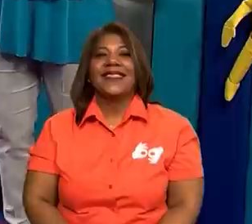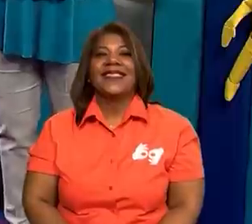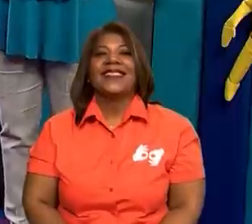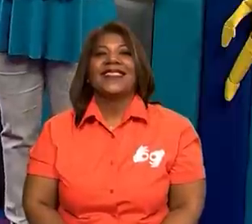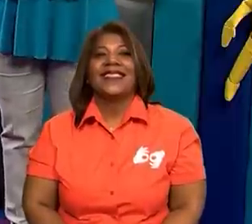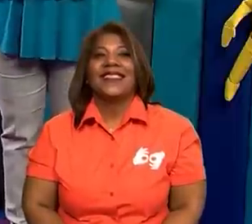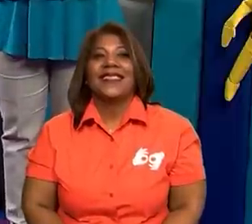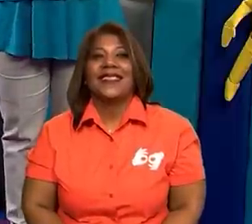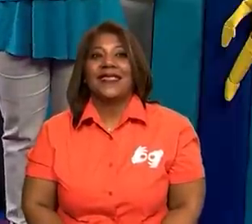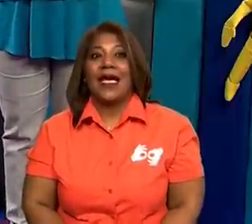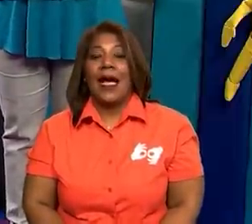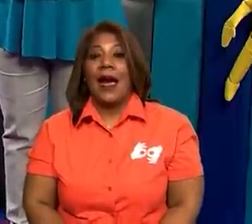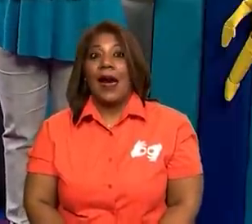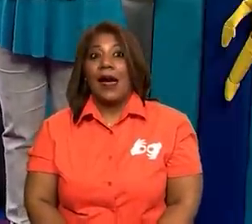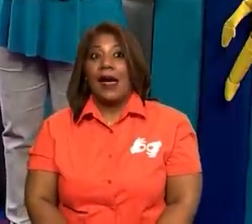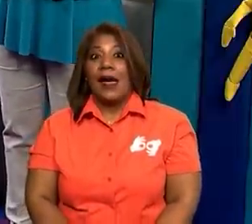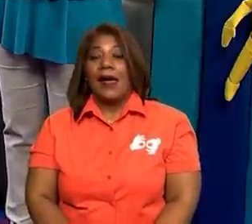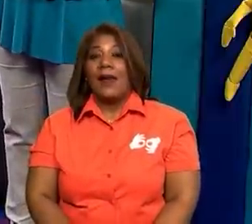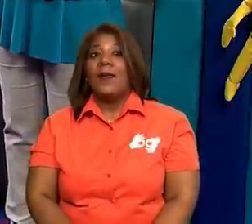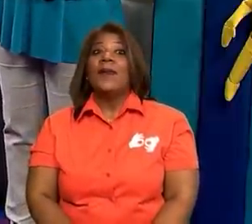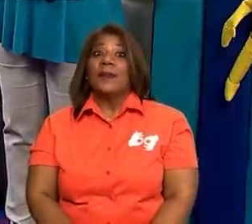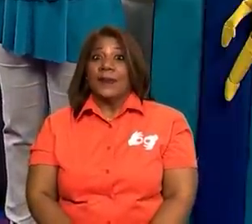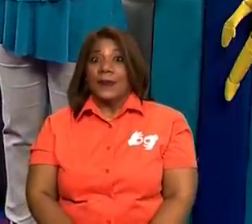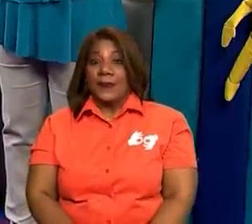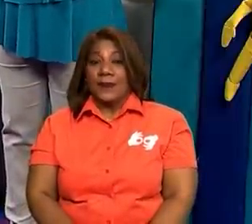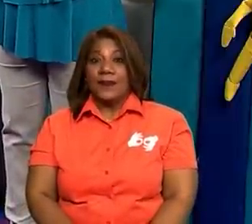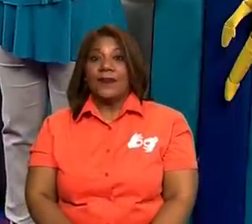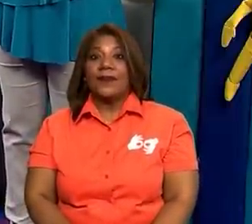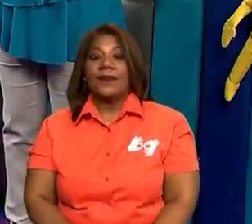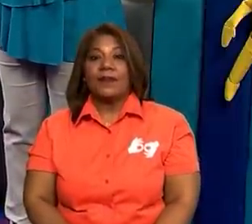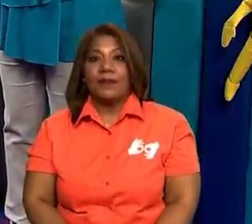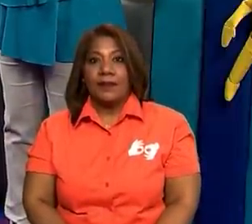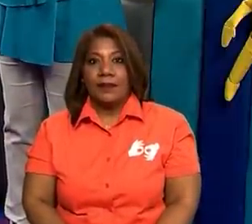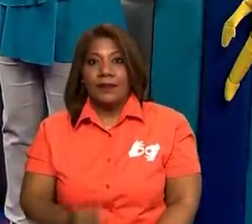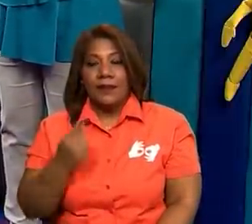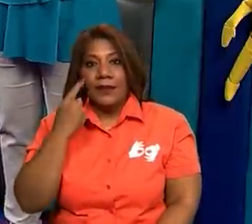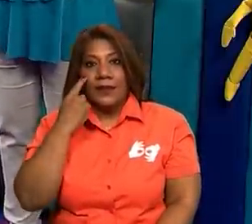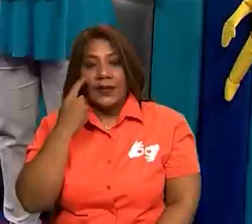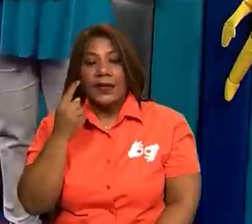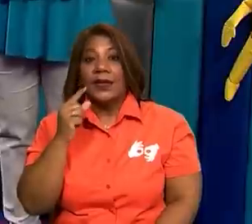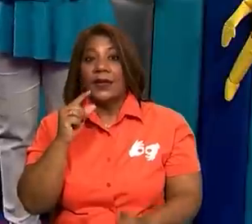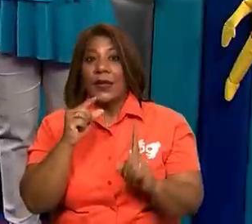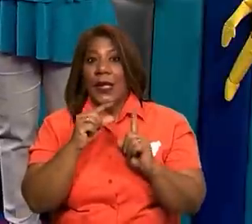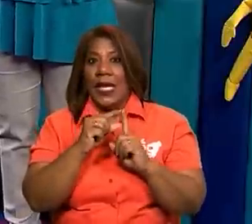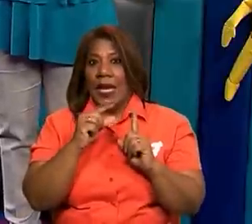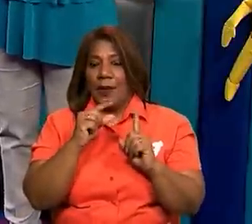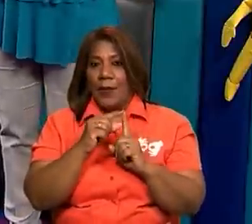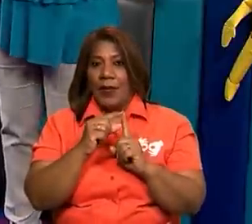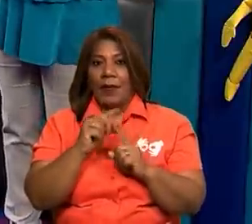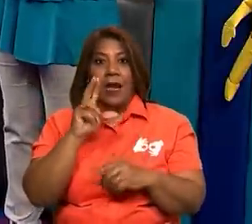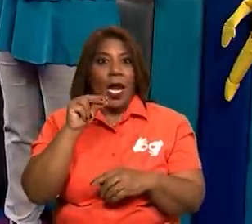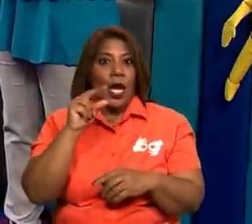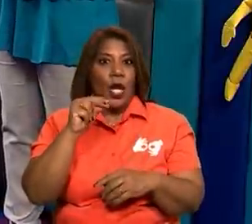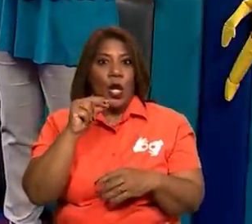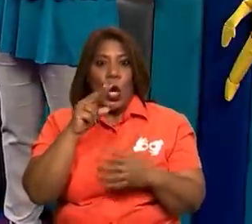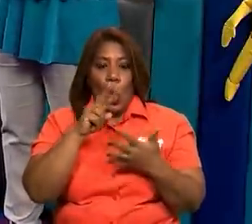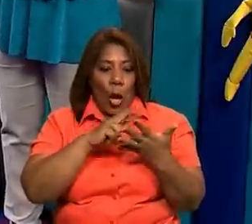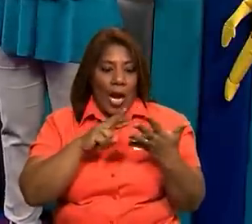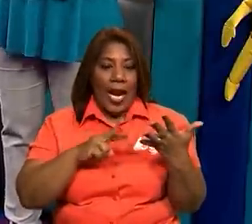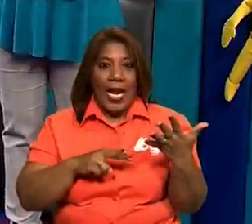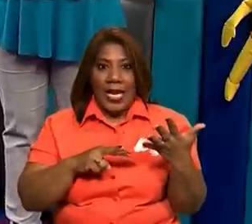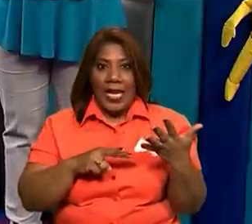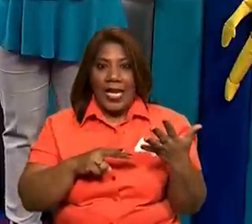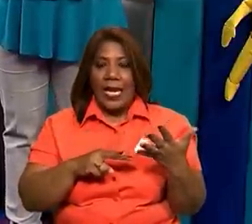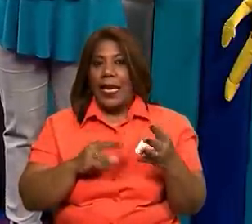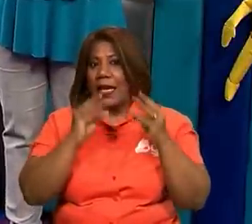yo se lo voy mostrando. Me va mostrando la palabra, así el niño va viendo la palabra y si no lee, la mamá o